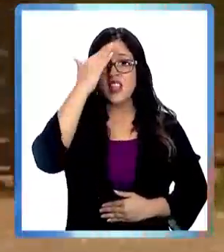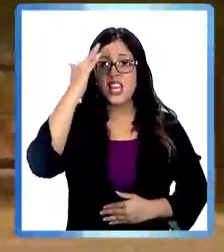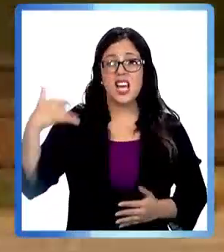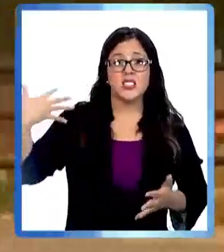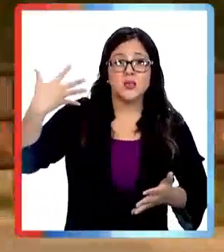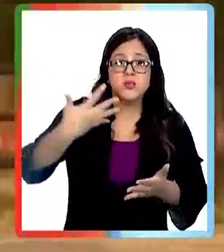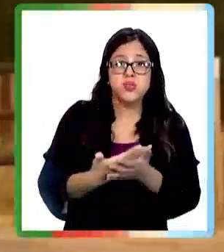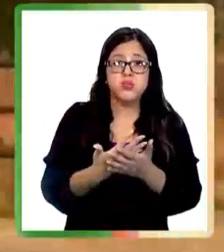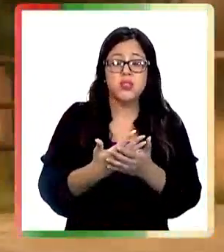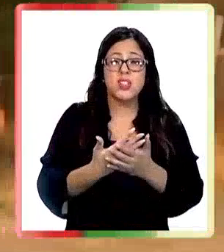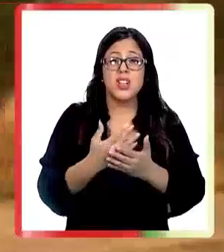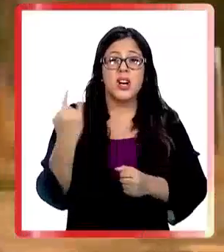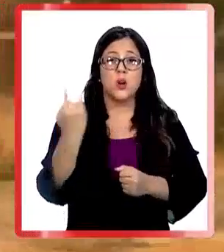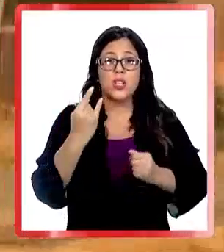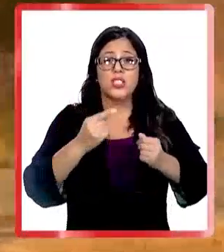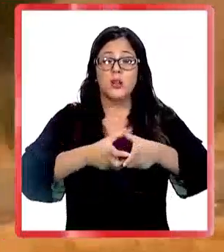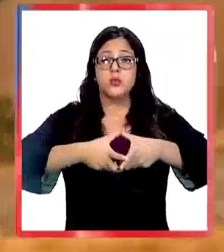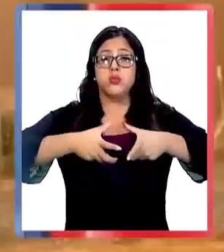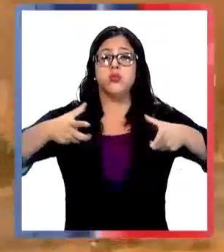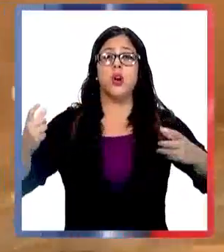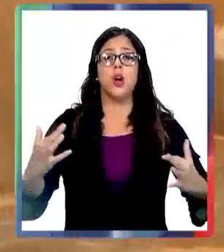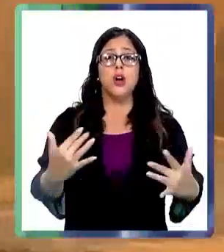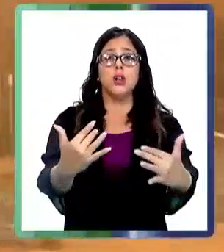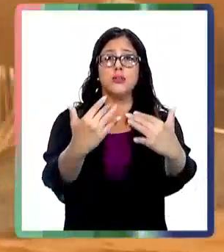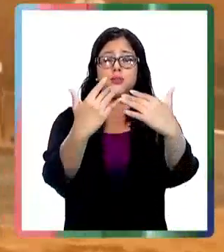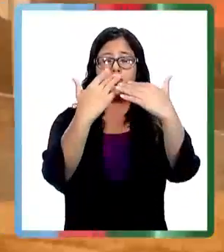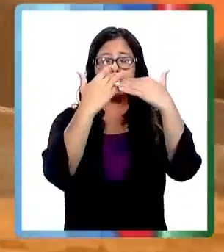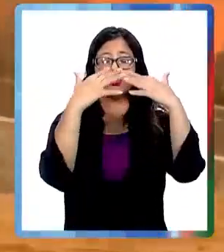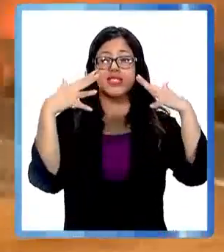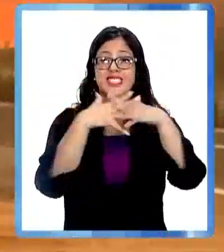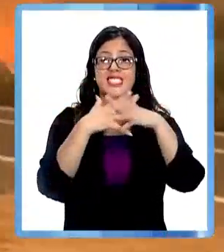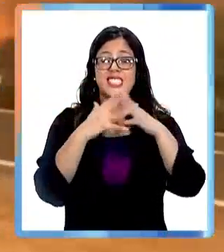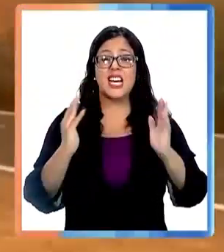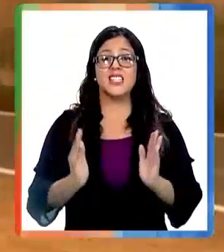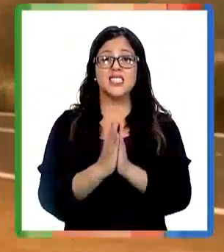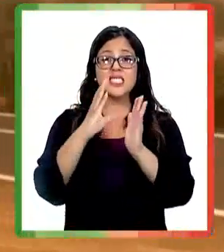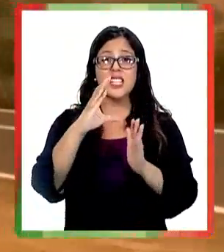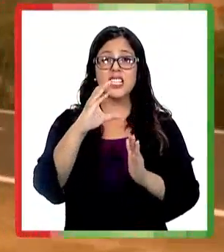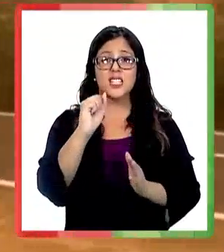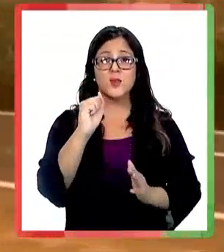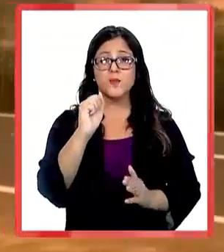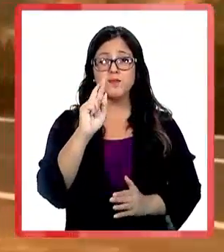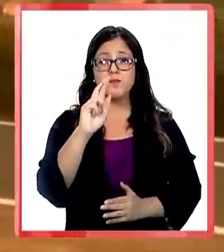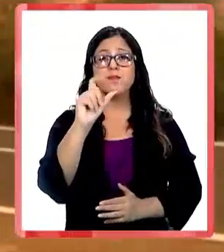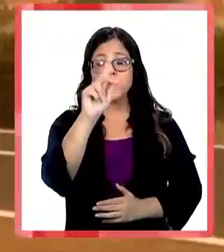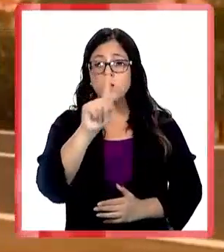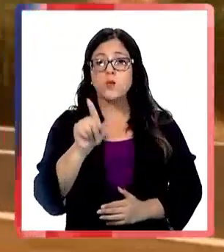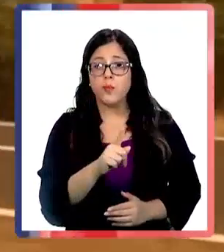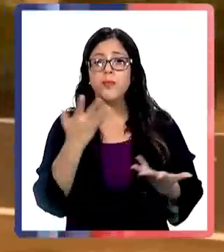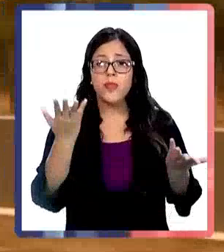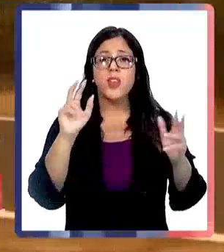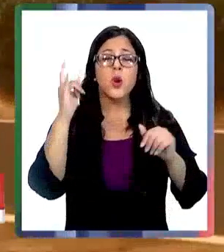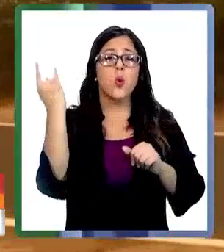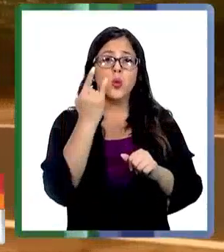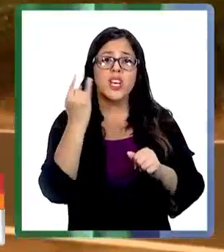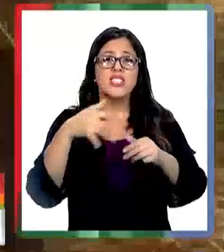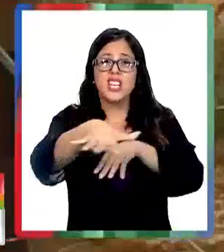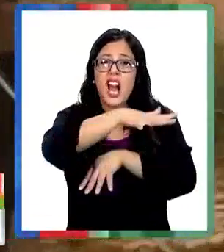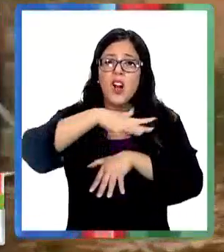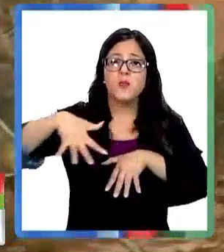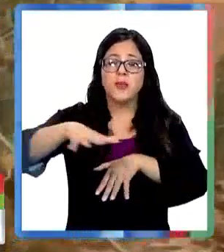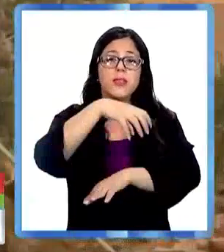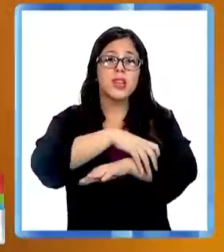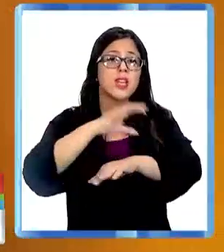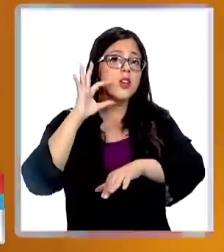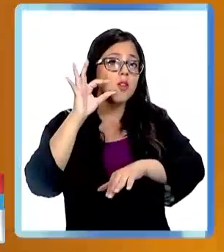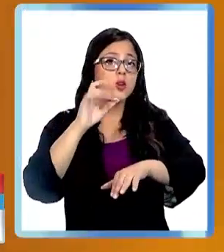jornadas de mega incendios, las cenizas y el material particulado tienen a zonas como Chillán y San Carlos bajo emergencia